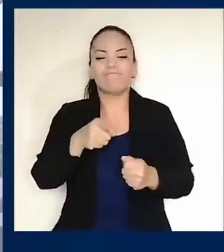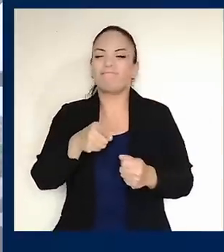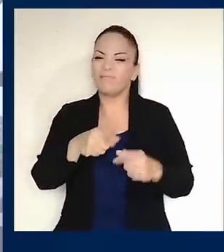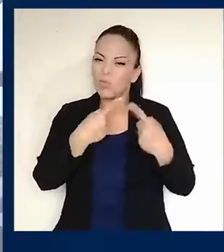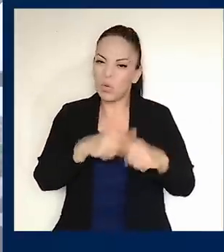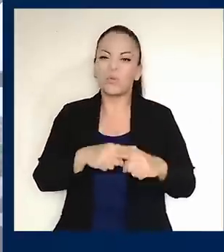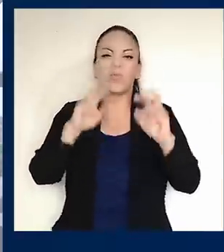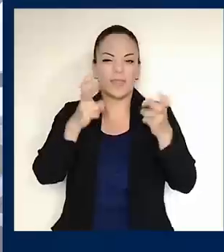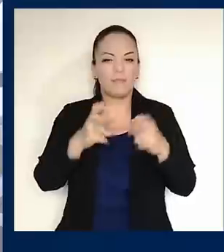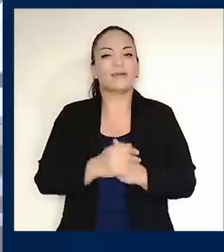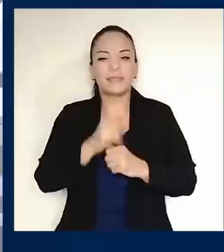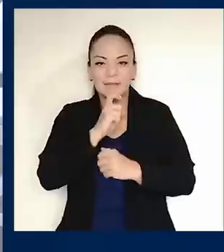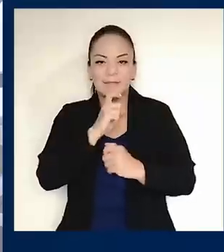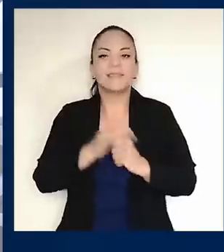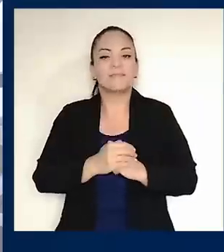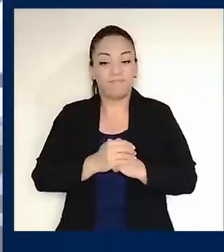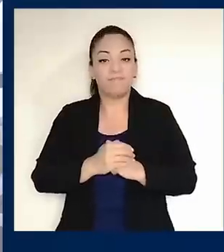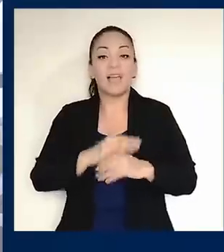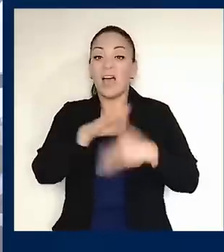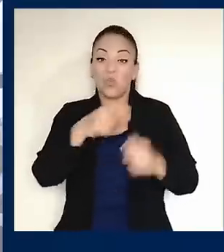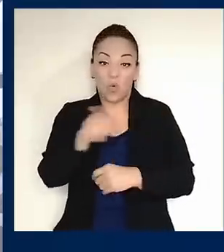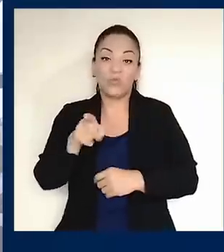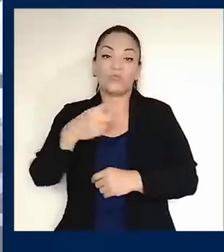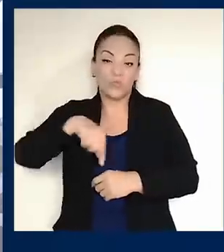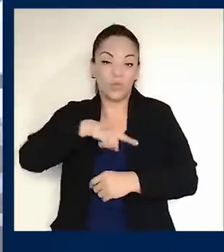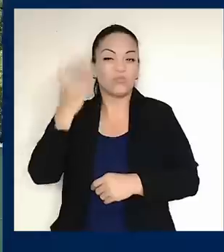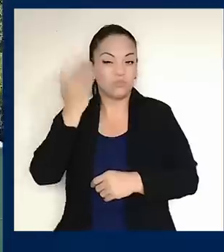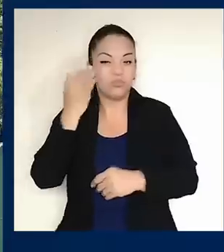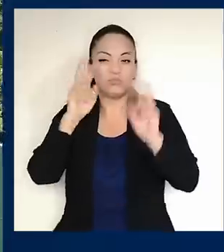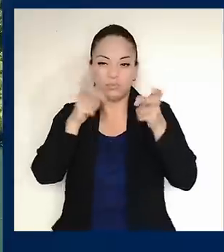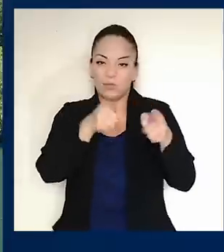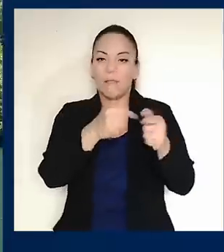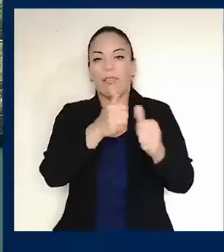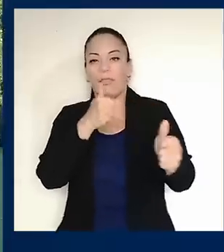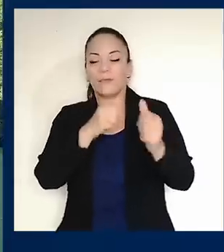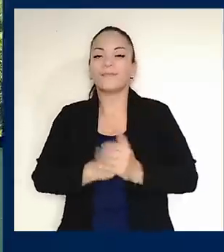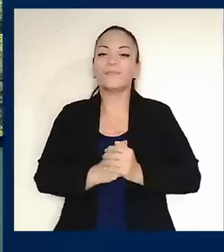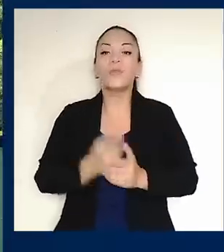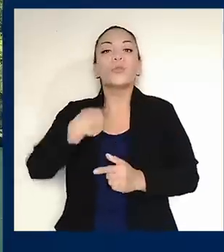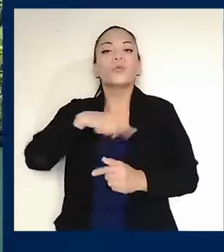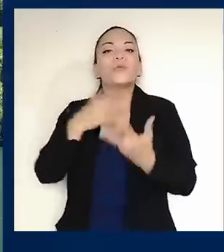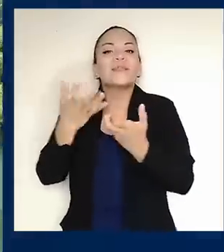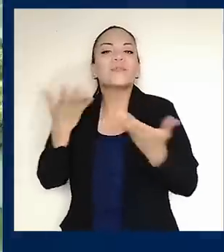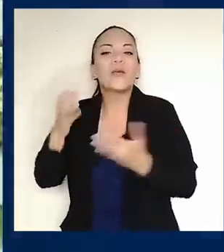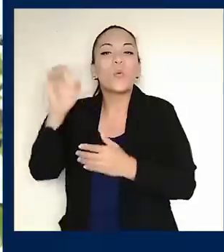ese doloroso pendiente que nos molesta a todos los costalicenses. Queremos que la Unión